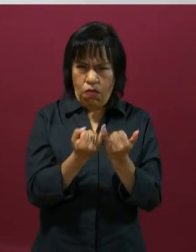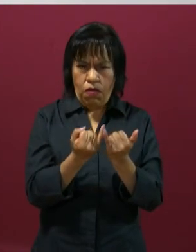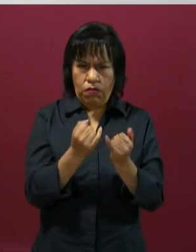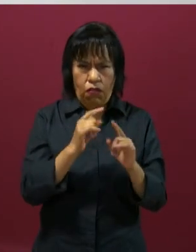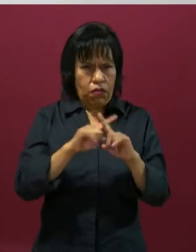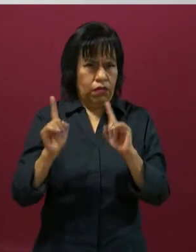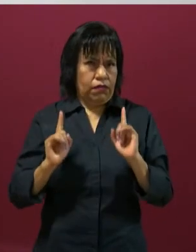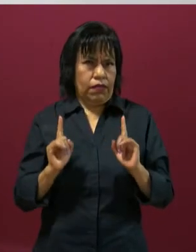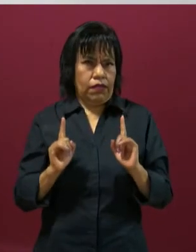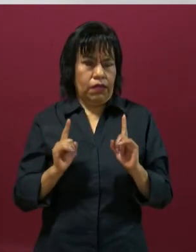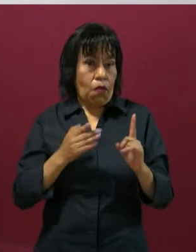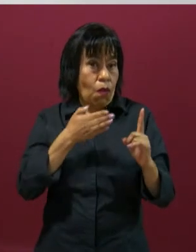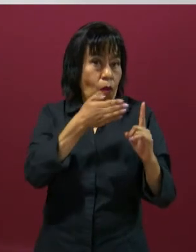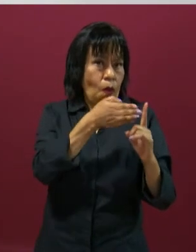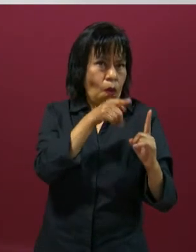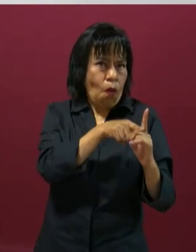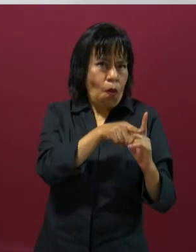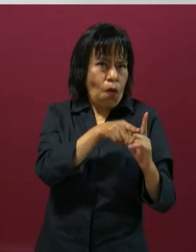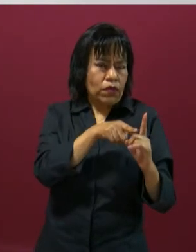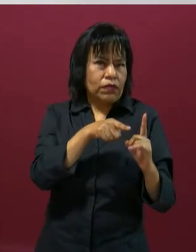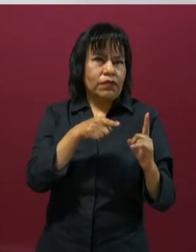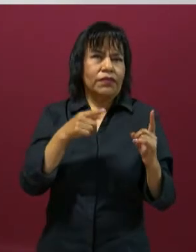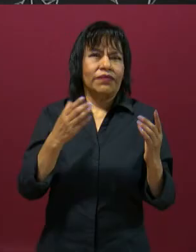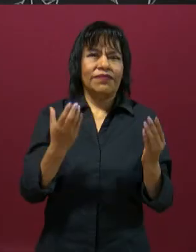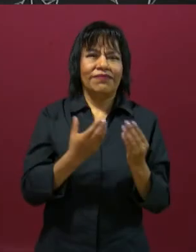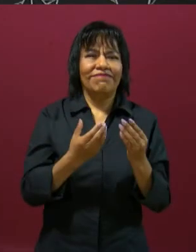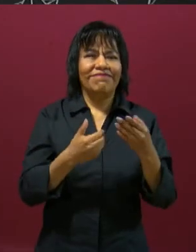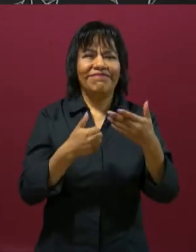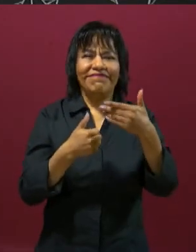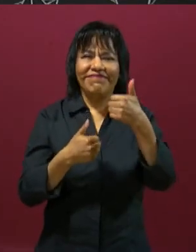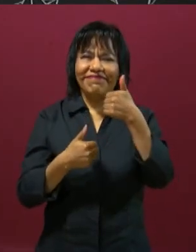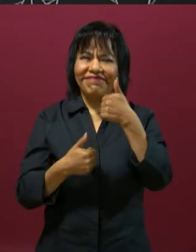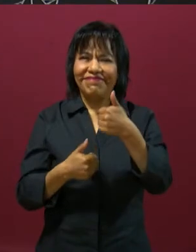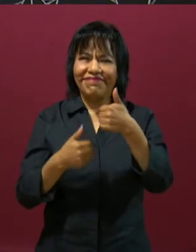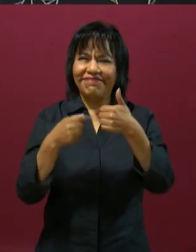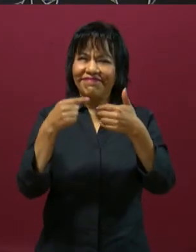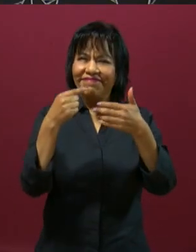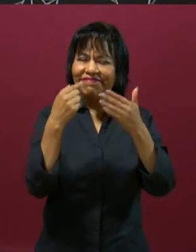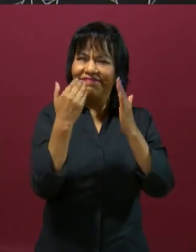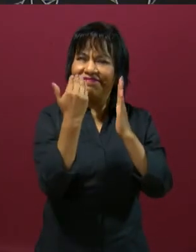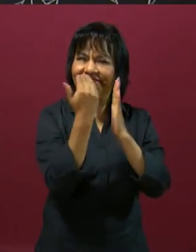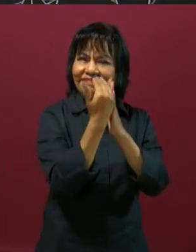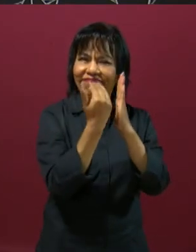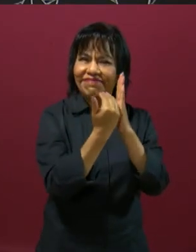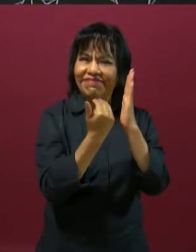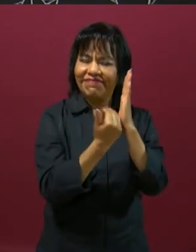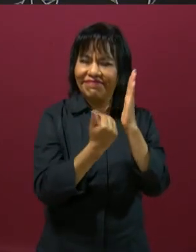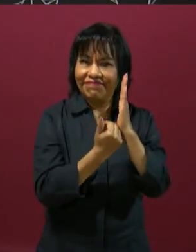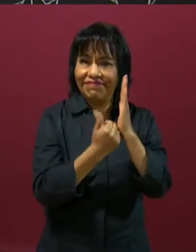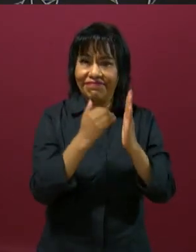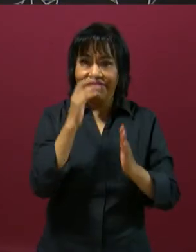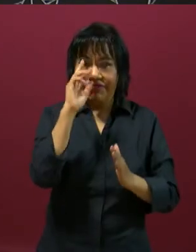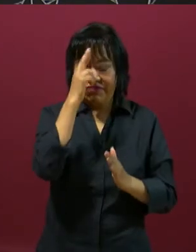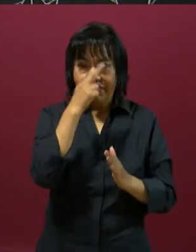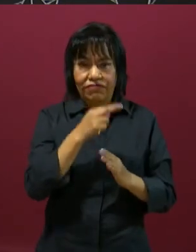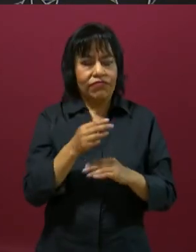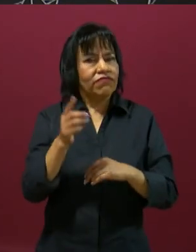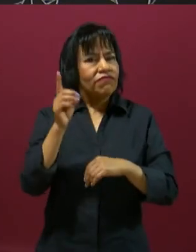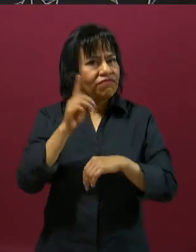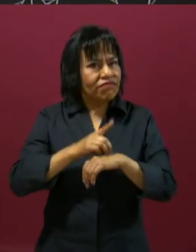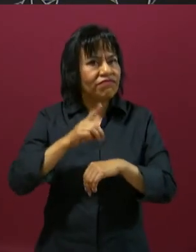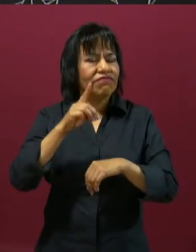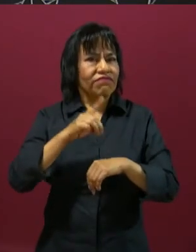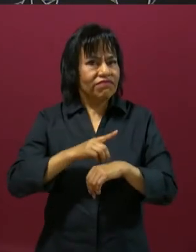Te reto a poner en práctica estos seis pasos. Recuerda que si nosotros los llevamos día a día,